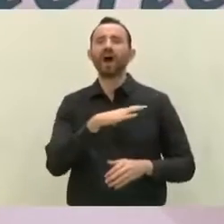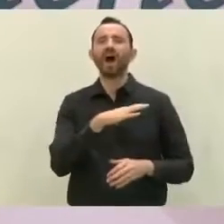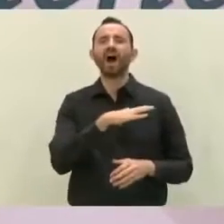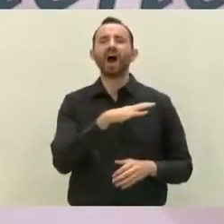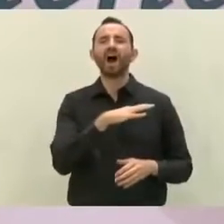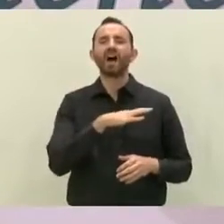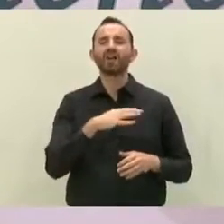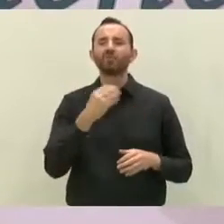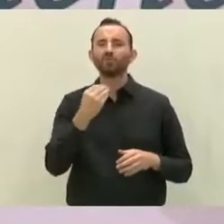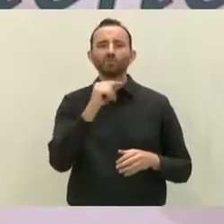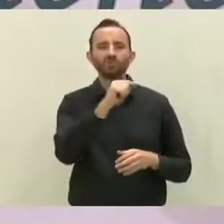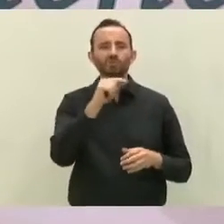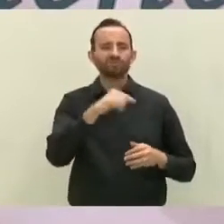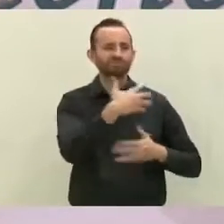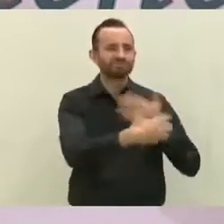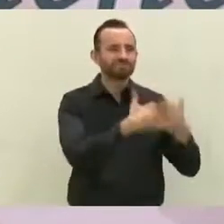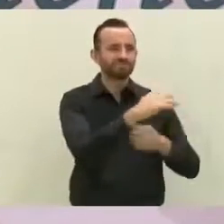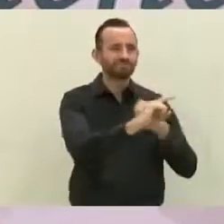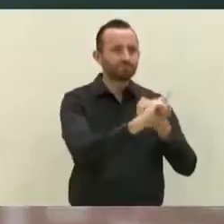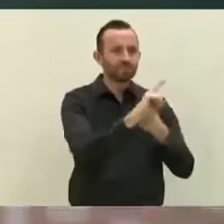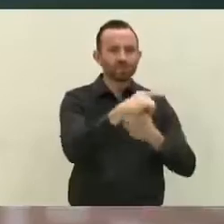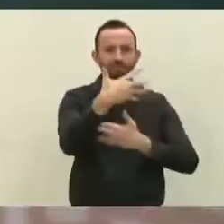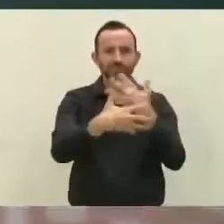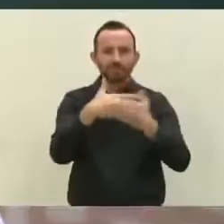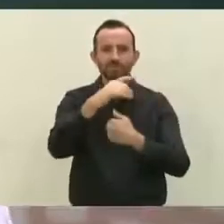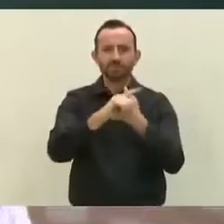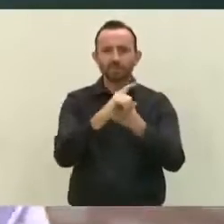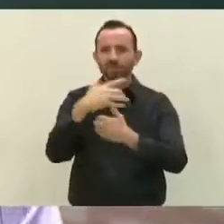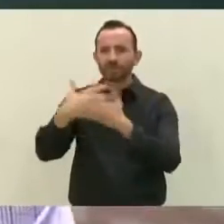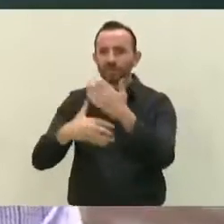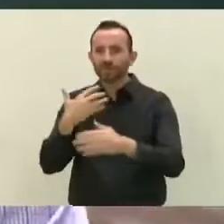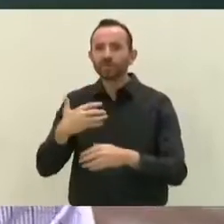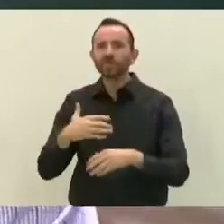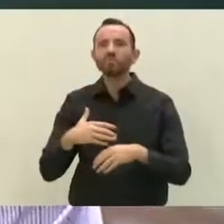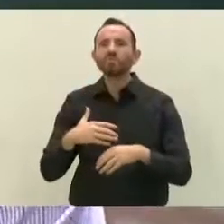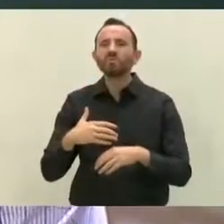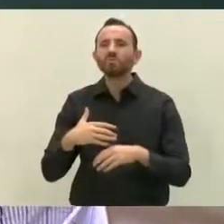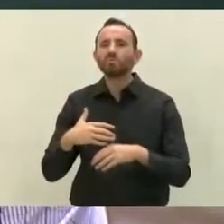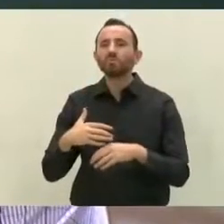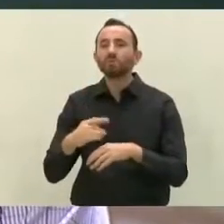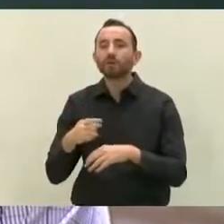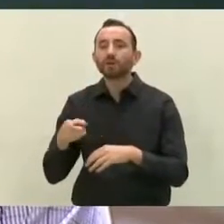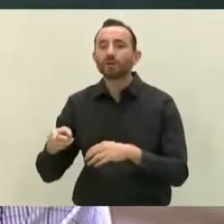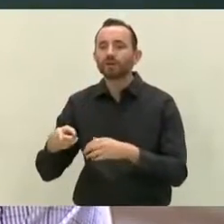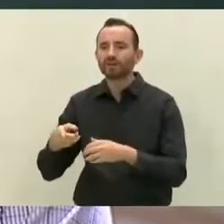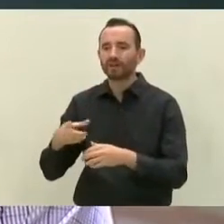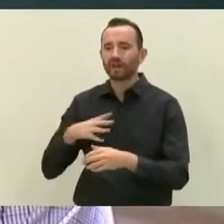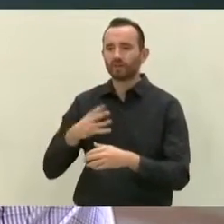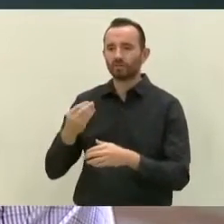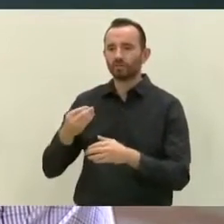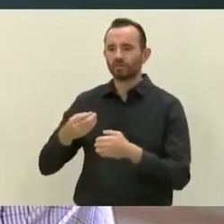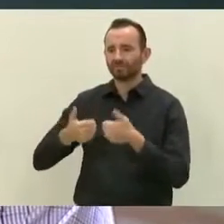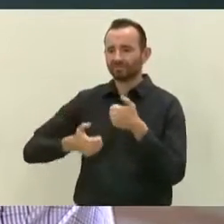de ser vistos por los niños.